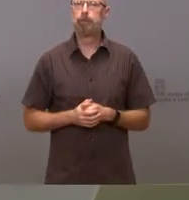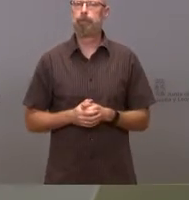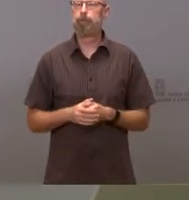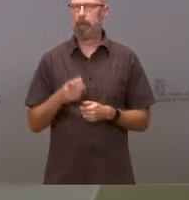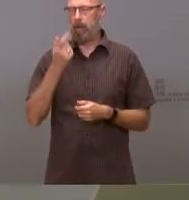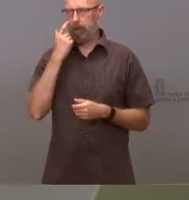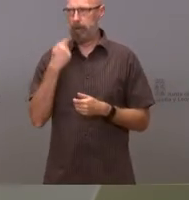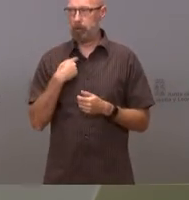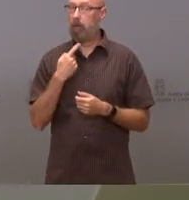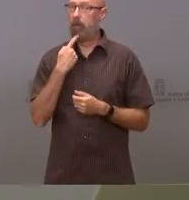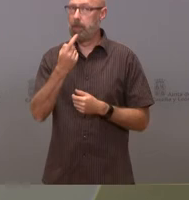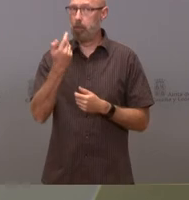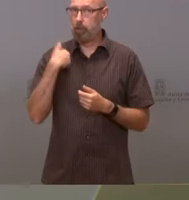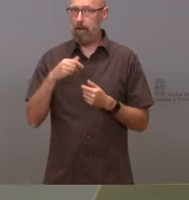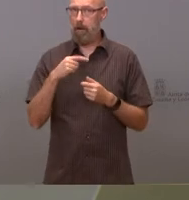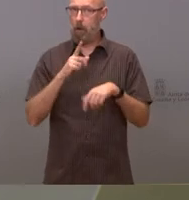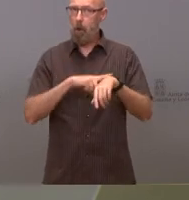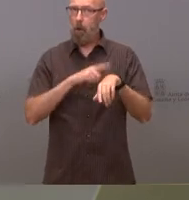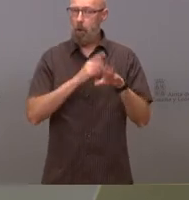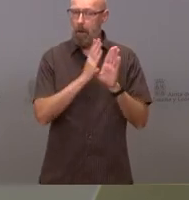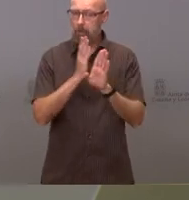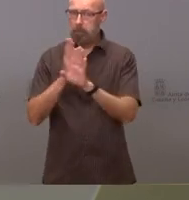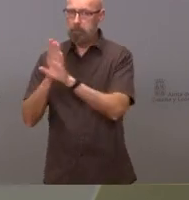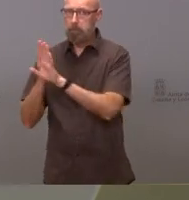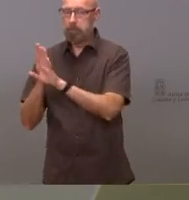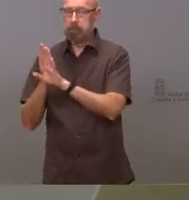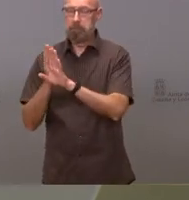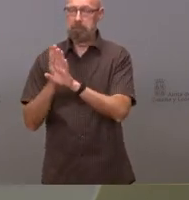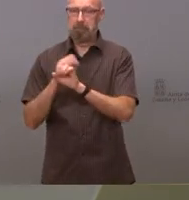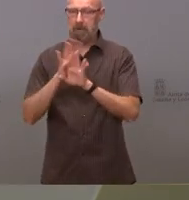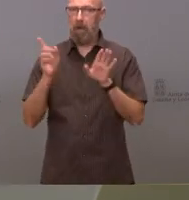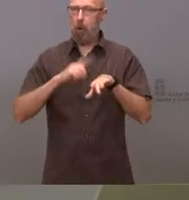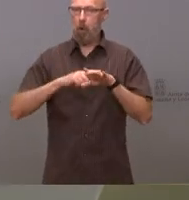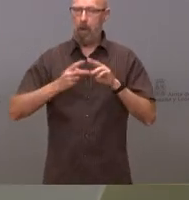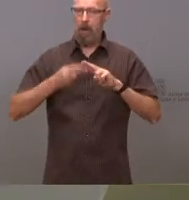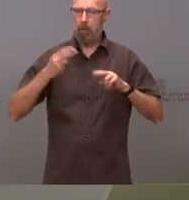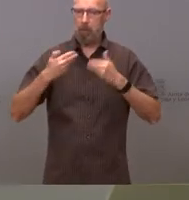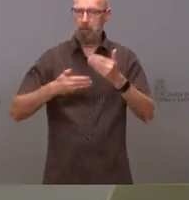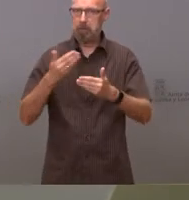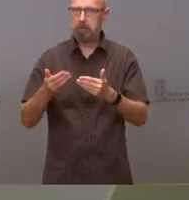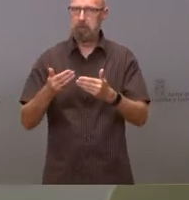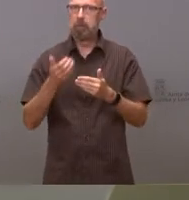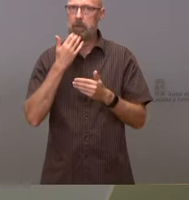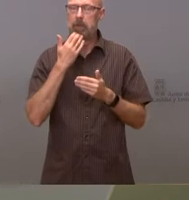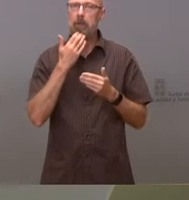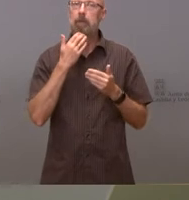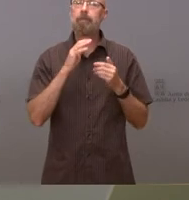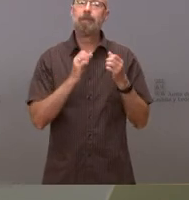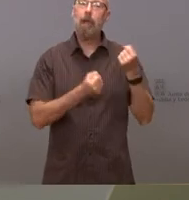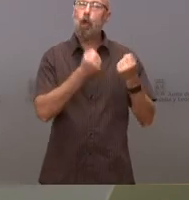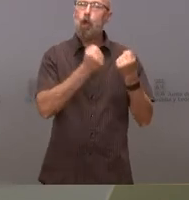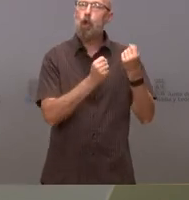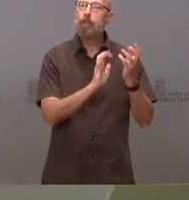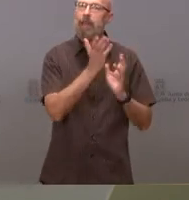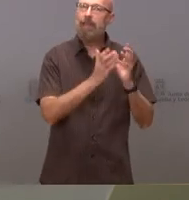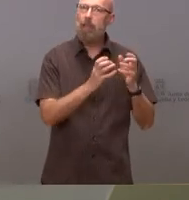dado de los hechos son de absoluta diligencia es decir la calificación de incendio de un vehículo no tiene